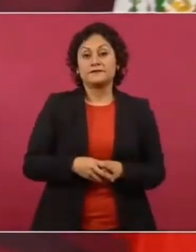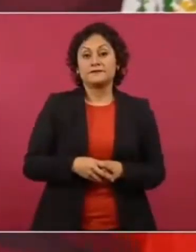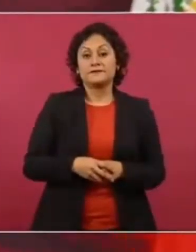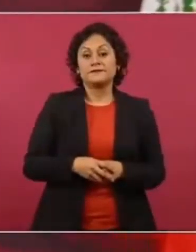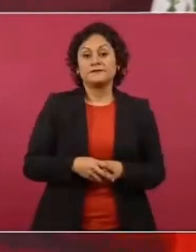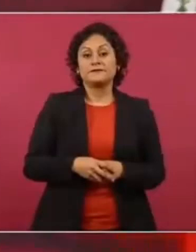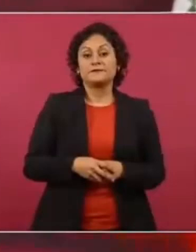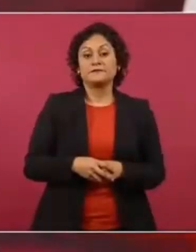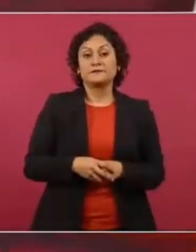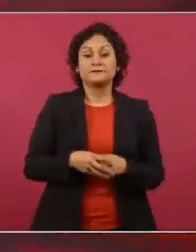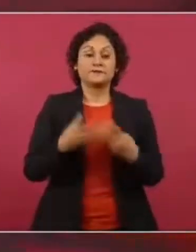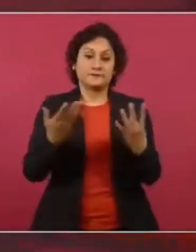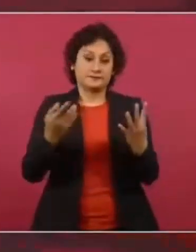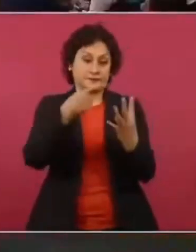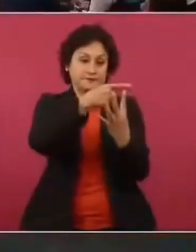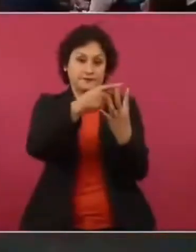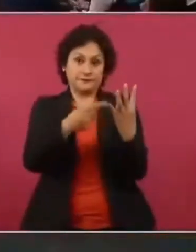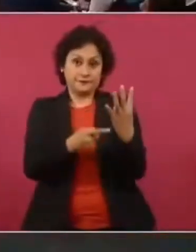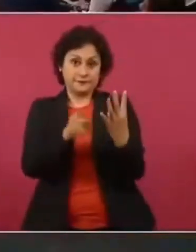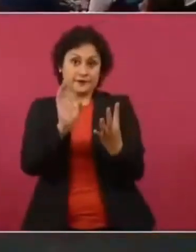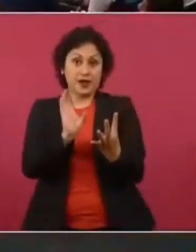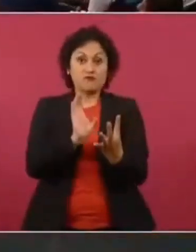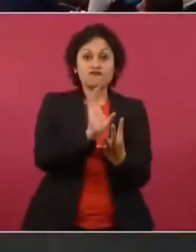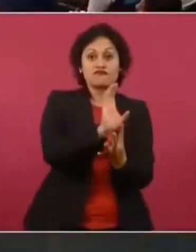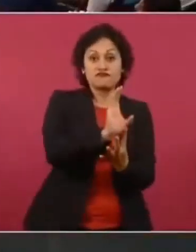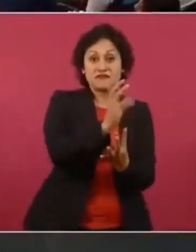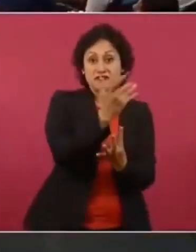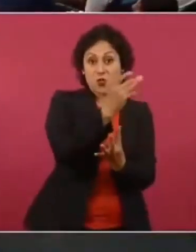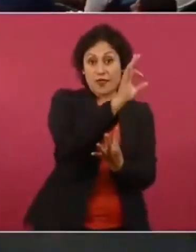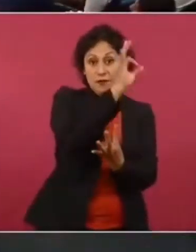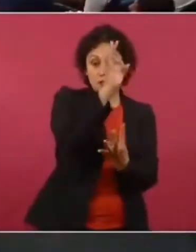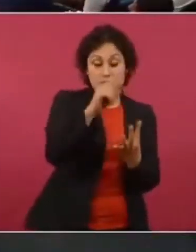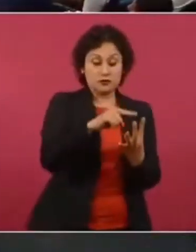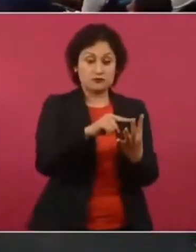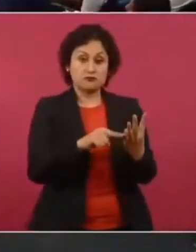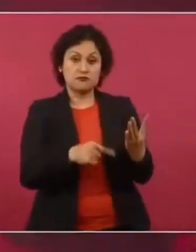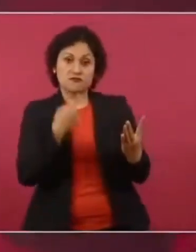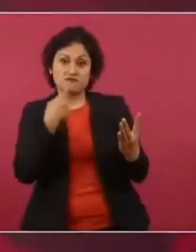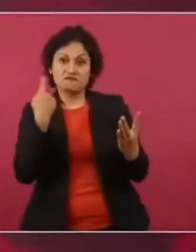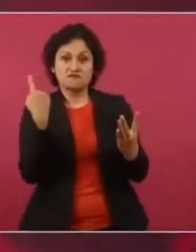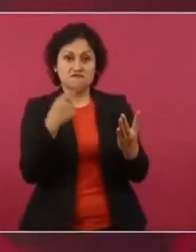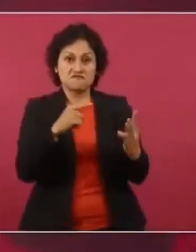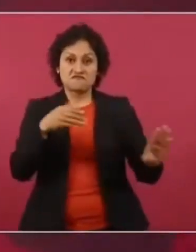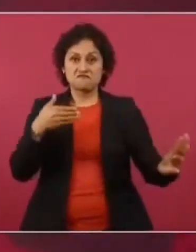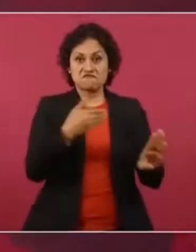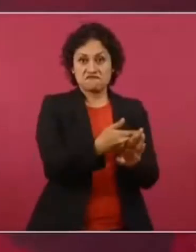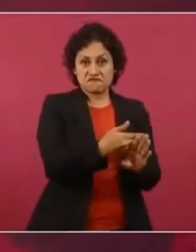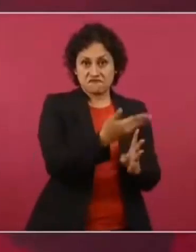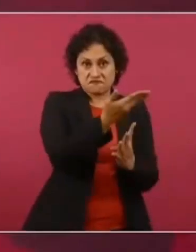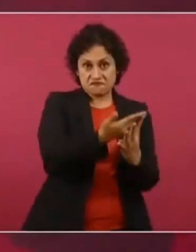al que le tocó más de haber dañado al padre